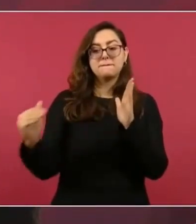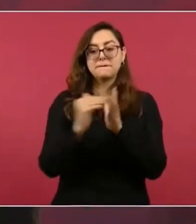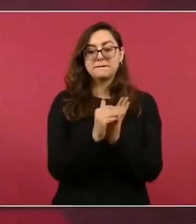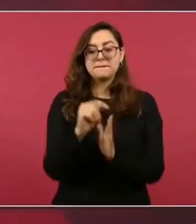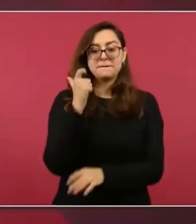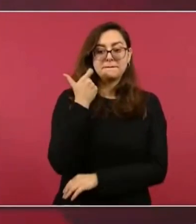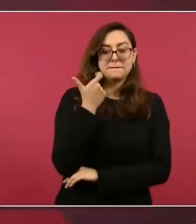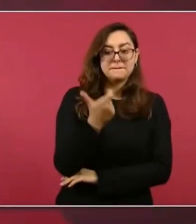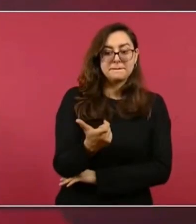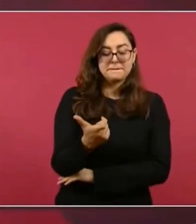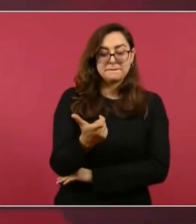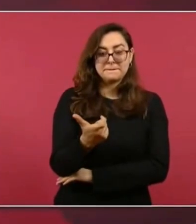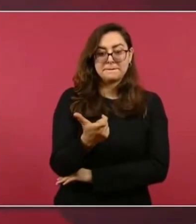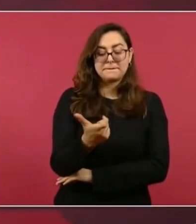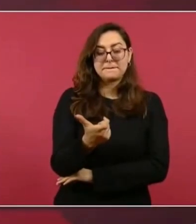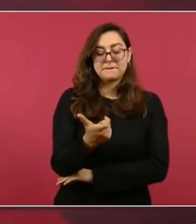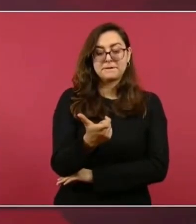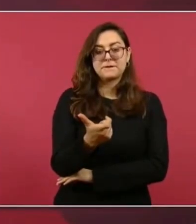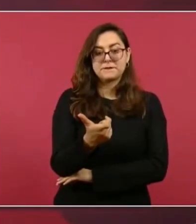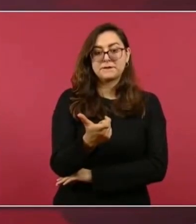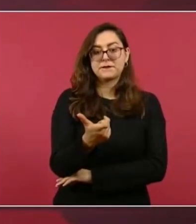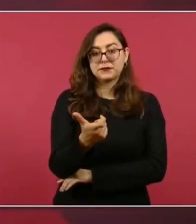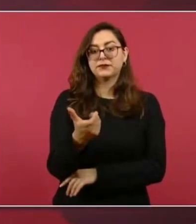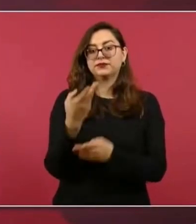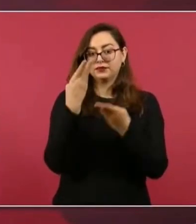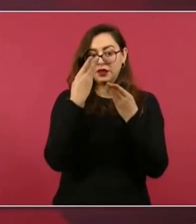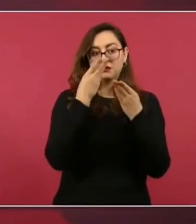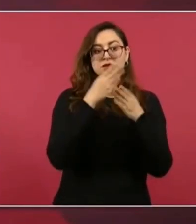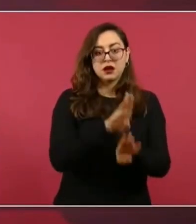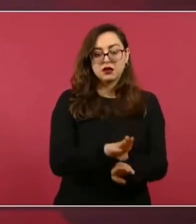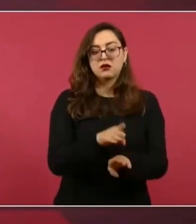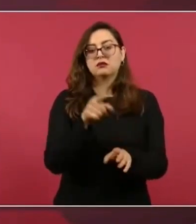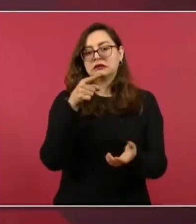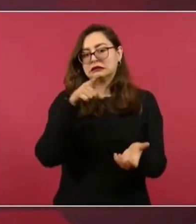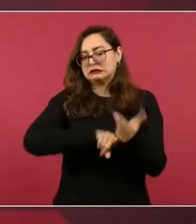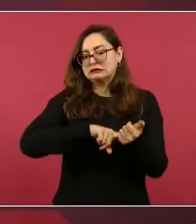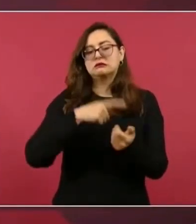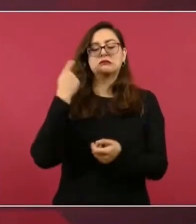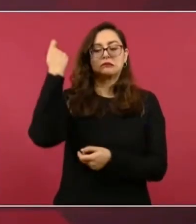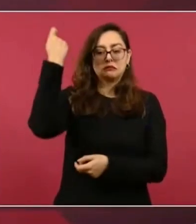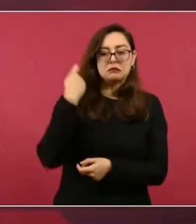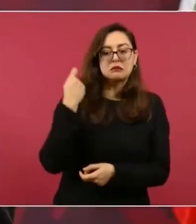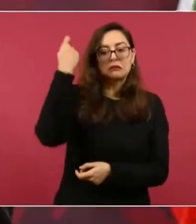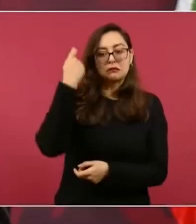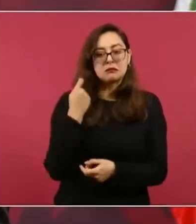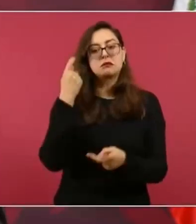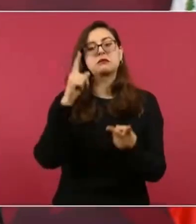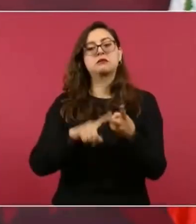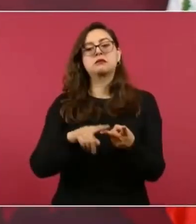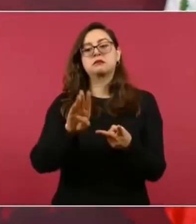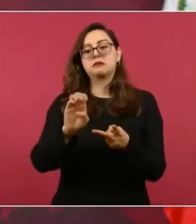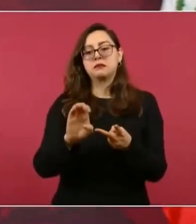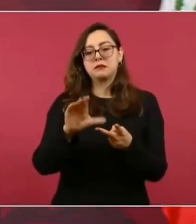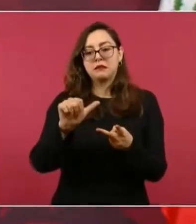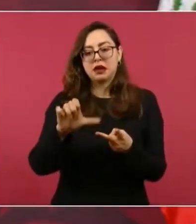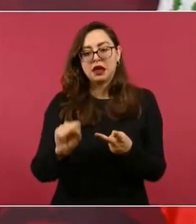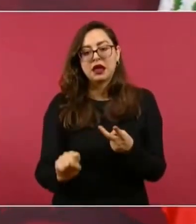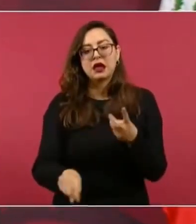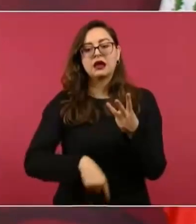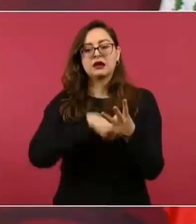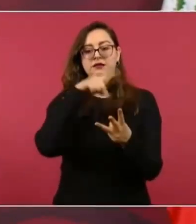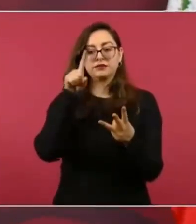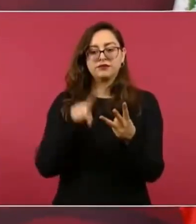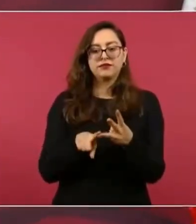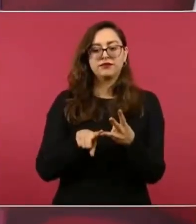a través de estas sucursales, todas las pensiones, las becas,